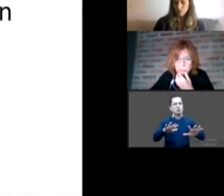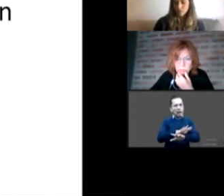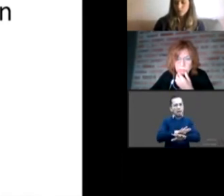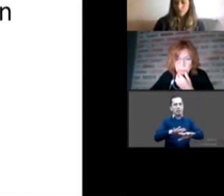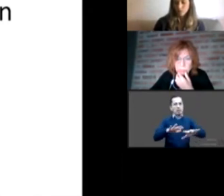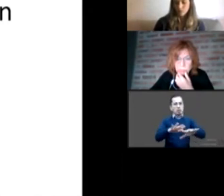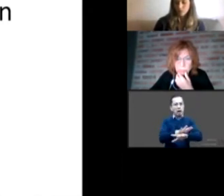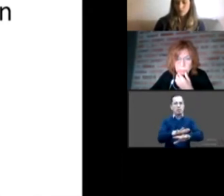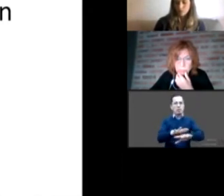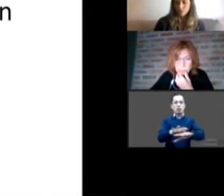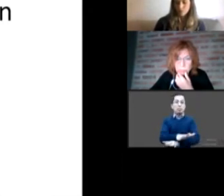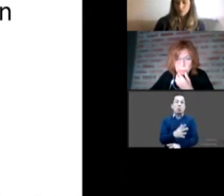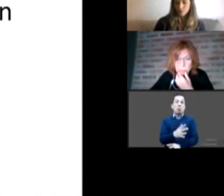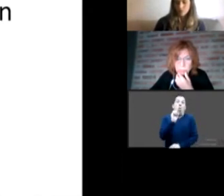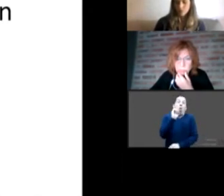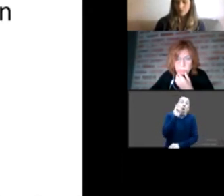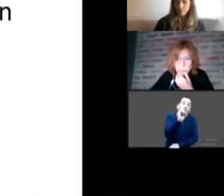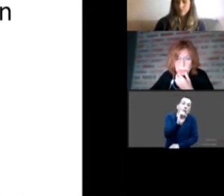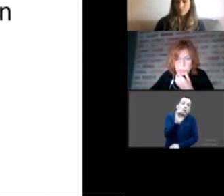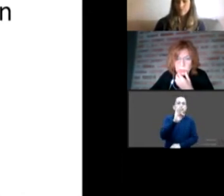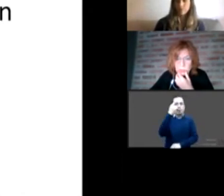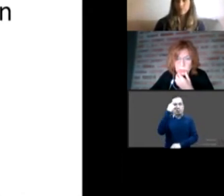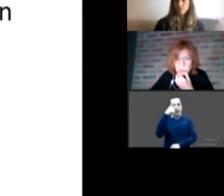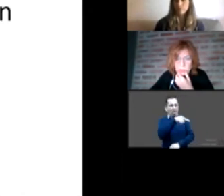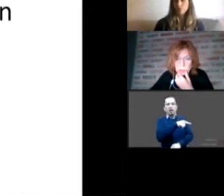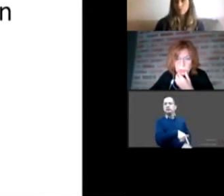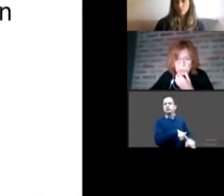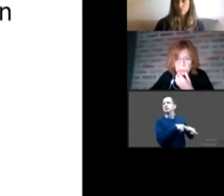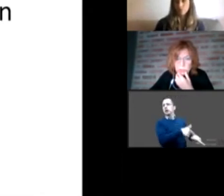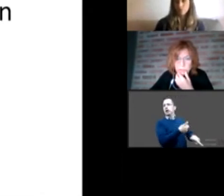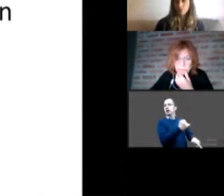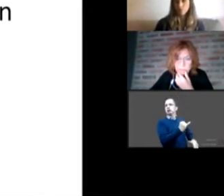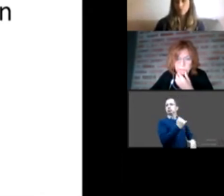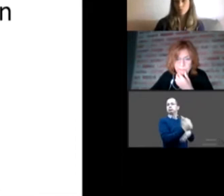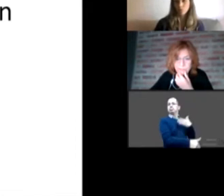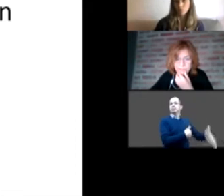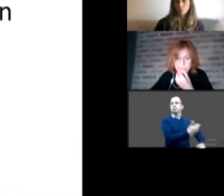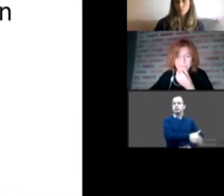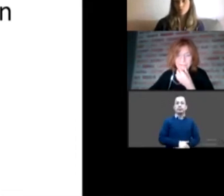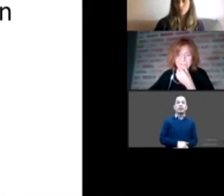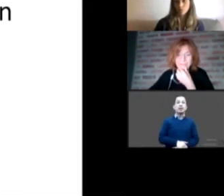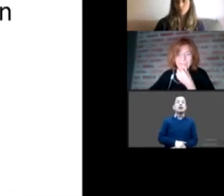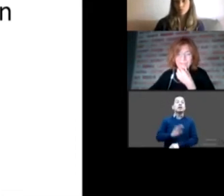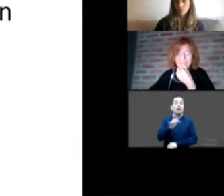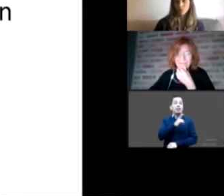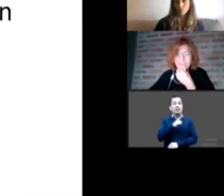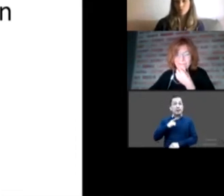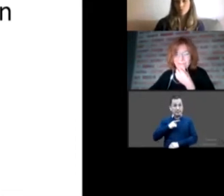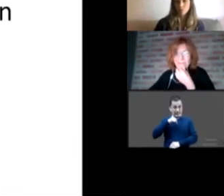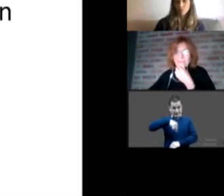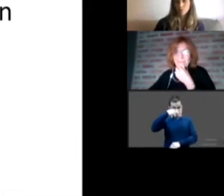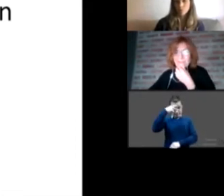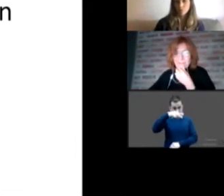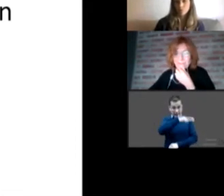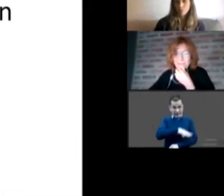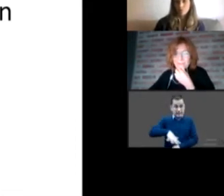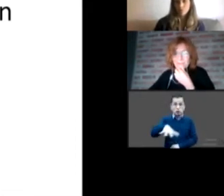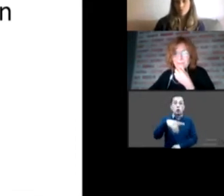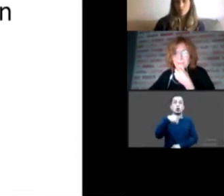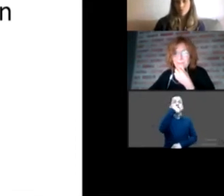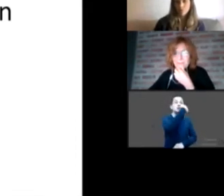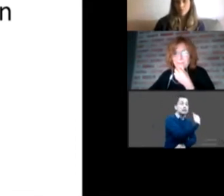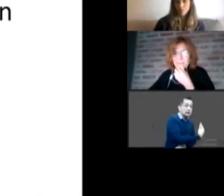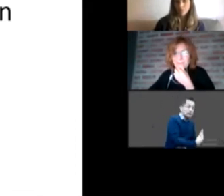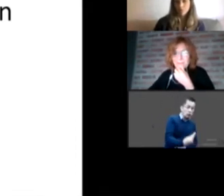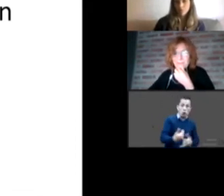urgente la implementación de los cambios respecto al cuidado de la infancia y juventud en México por eso uso e